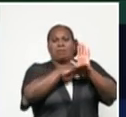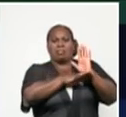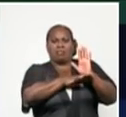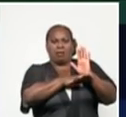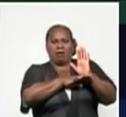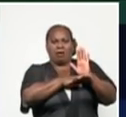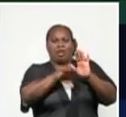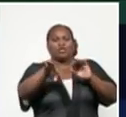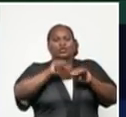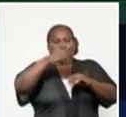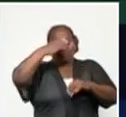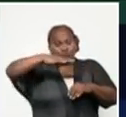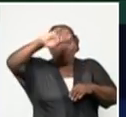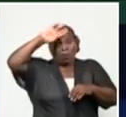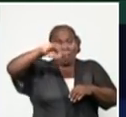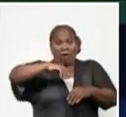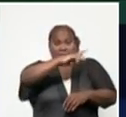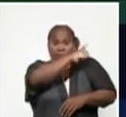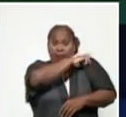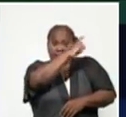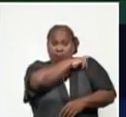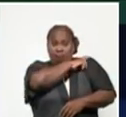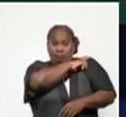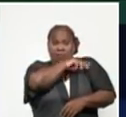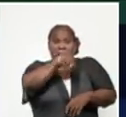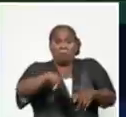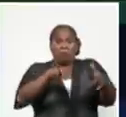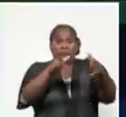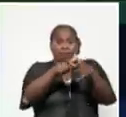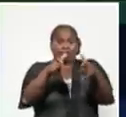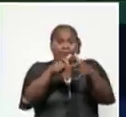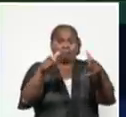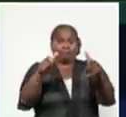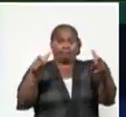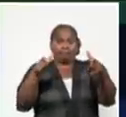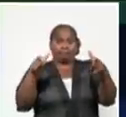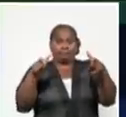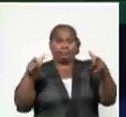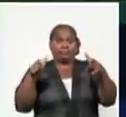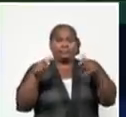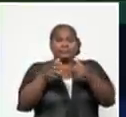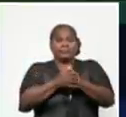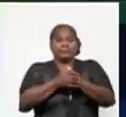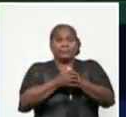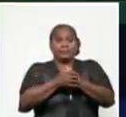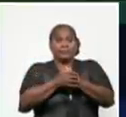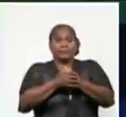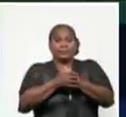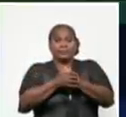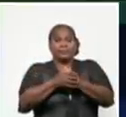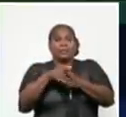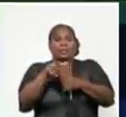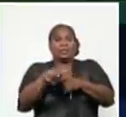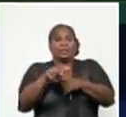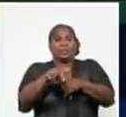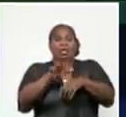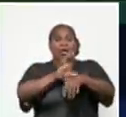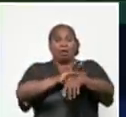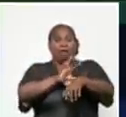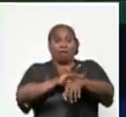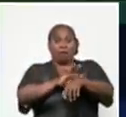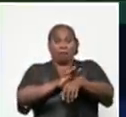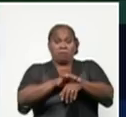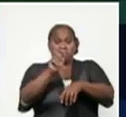ante este nuevo crecimiento de enfermos o de